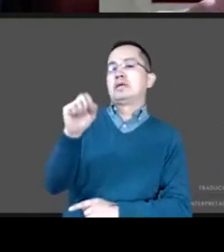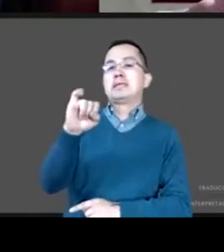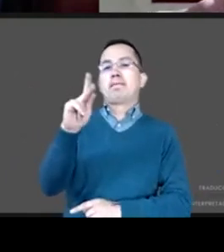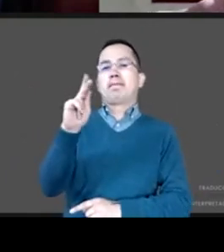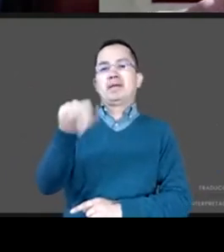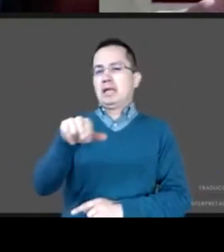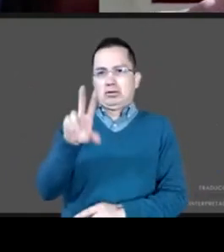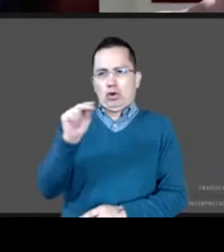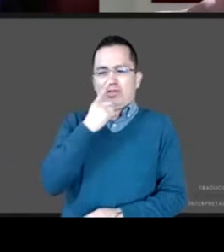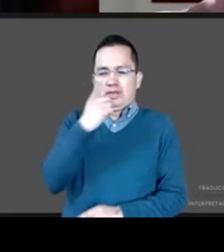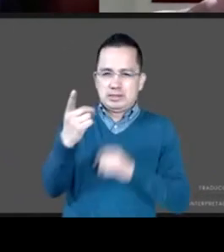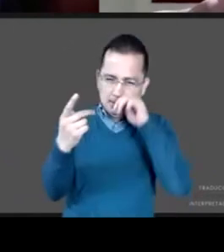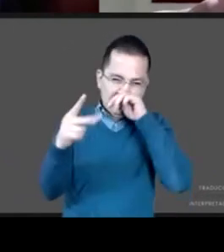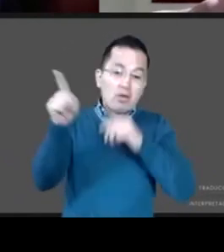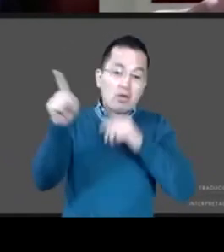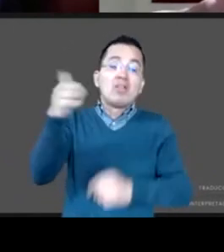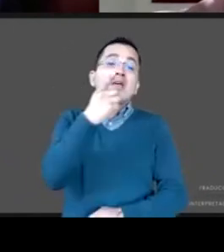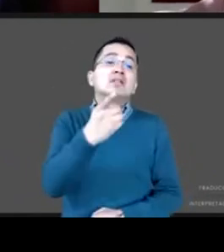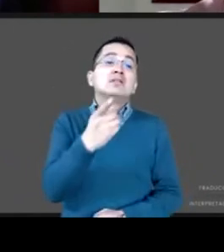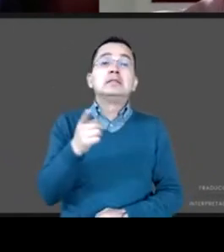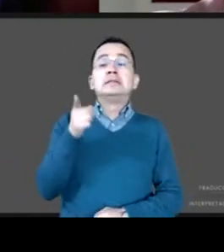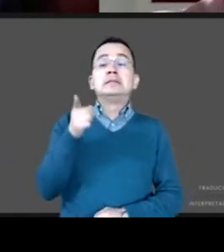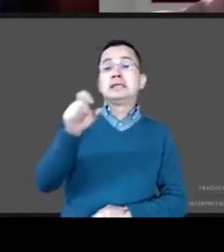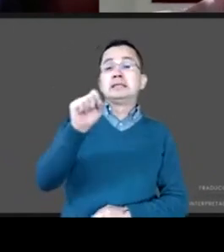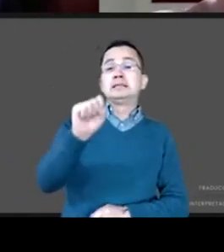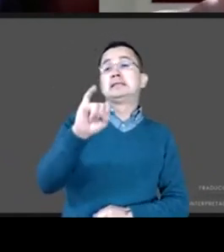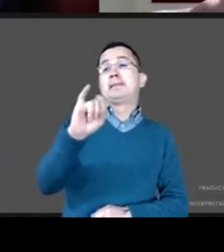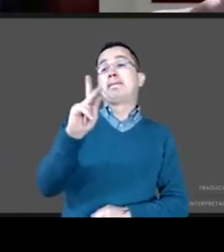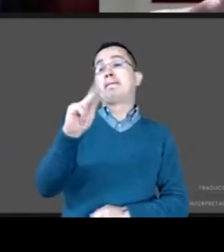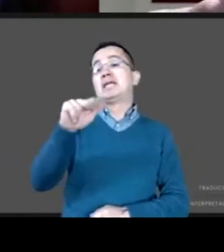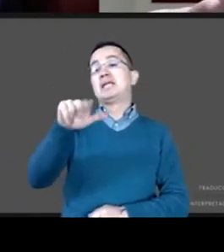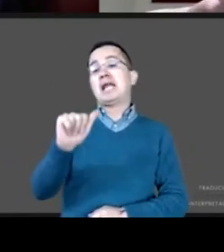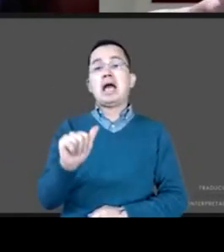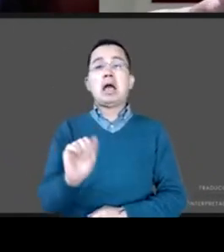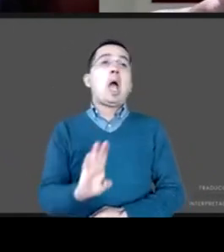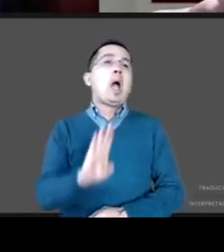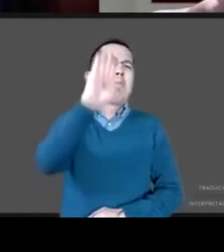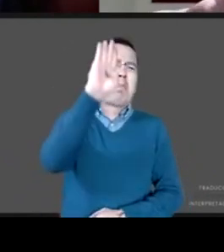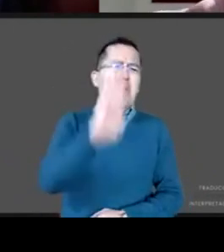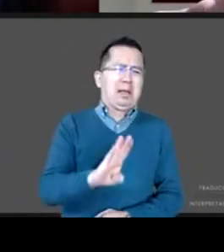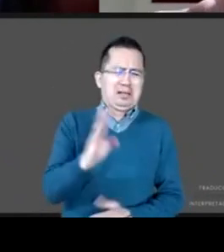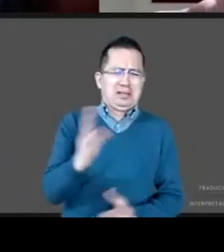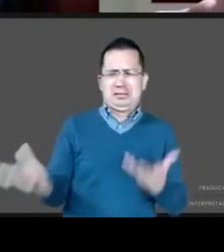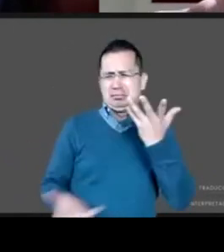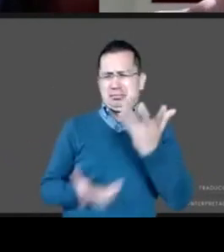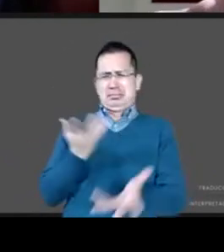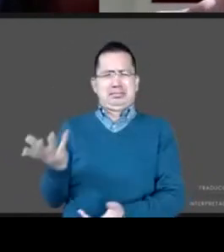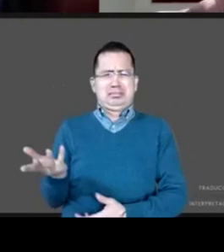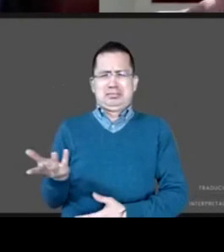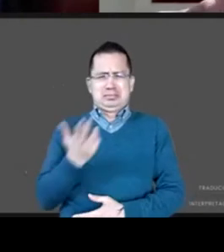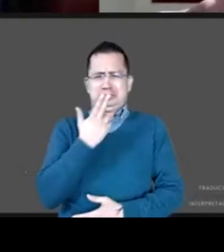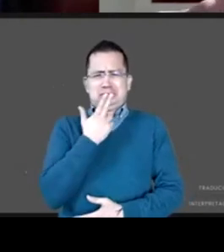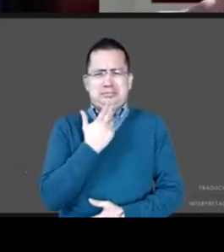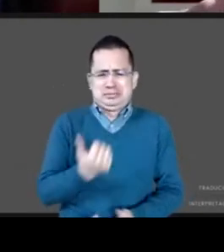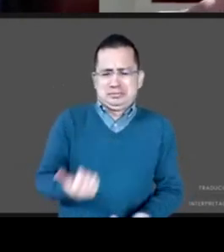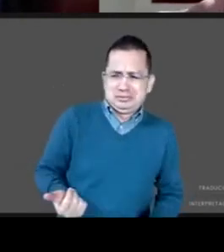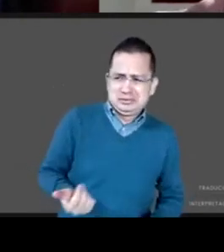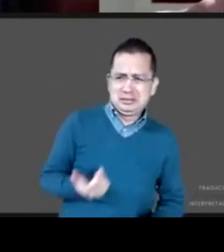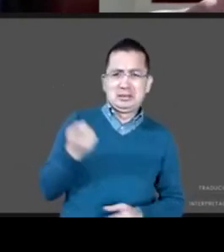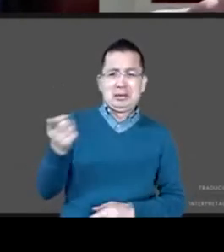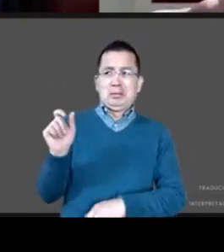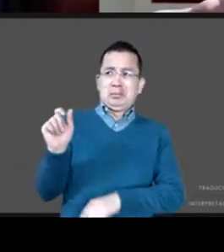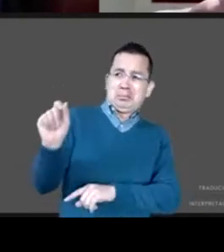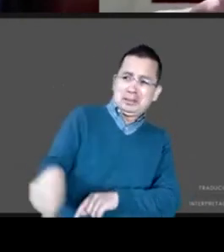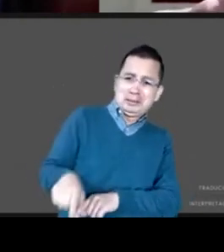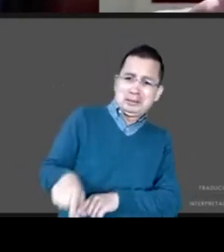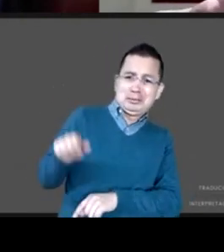pues lo encontraba, yo no sé si la palabra es ocioso, pero sí redundante respecto a la